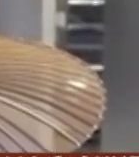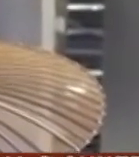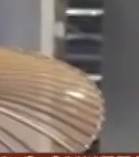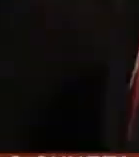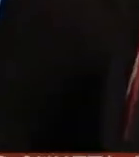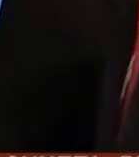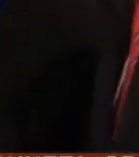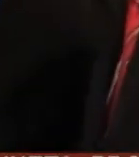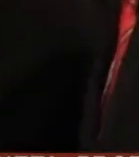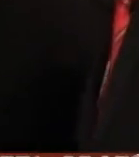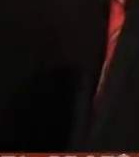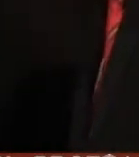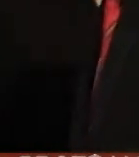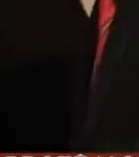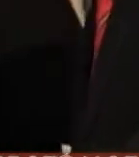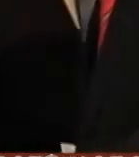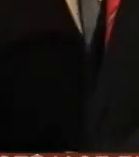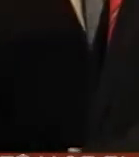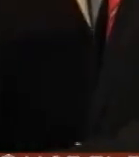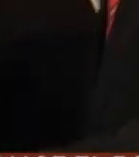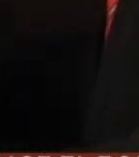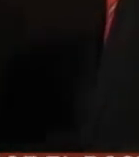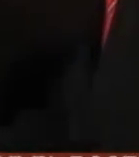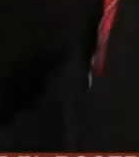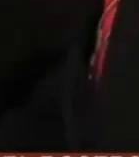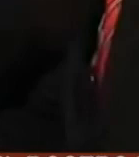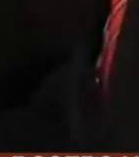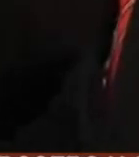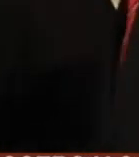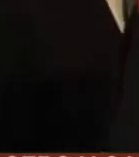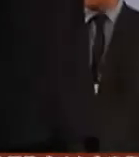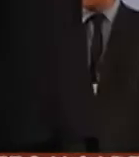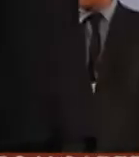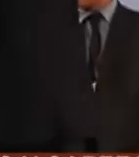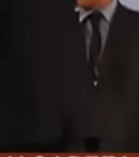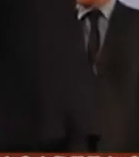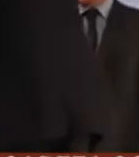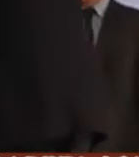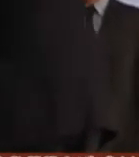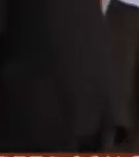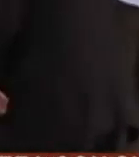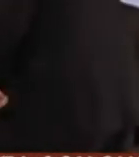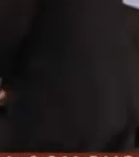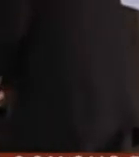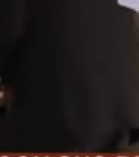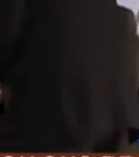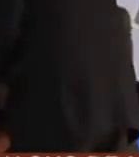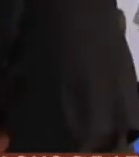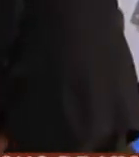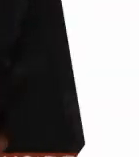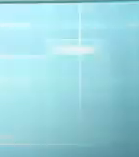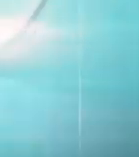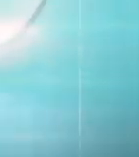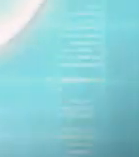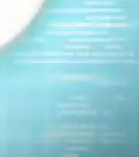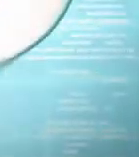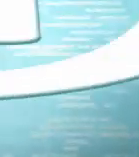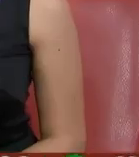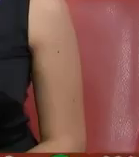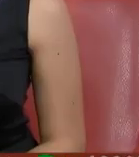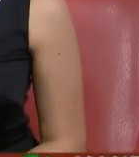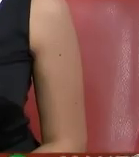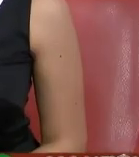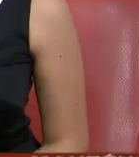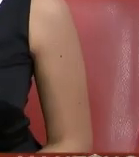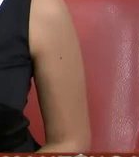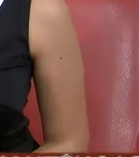exploración para la NASA así que bueno pues vaya evento el que se llevó a cabo allá en Guadalajara y estamos viendo